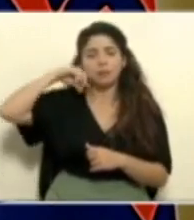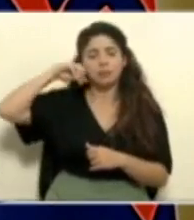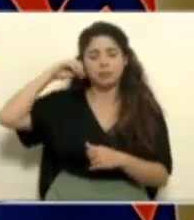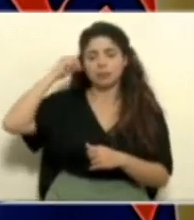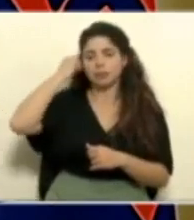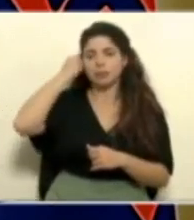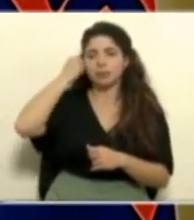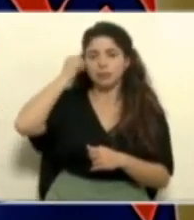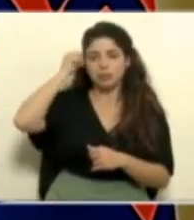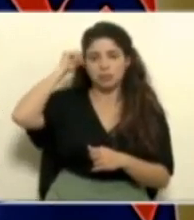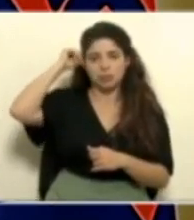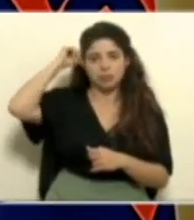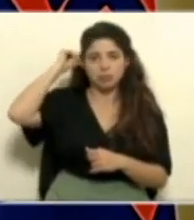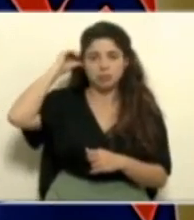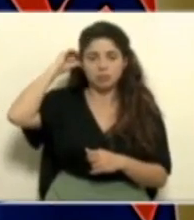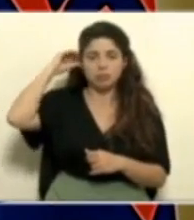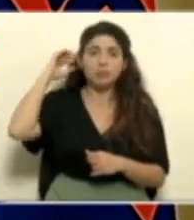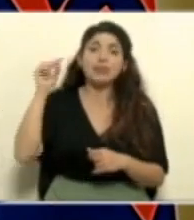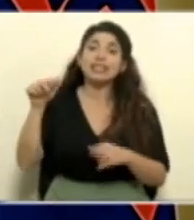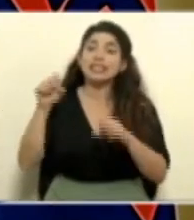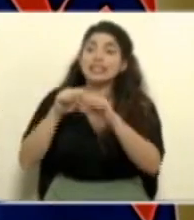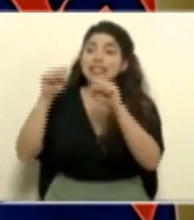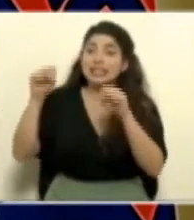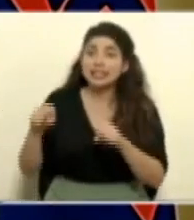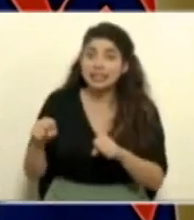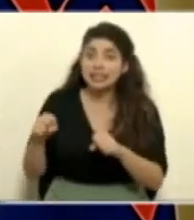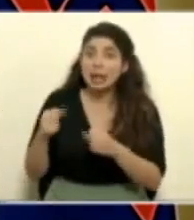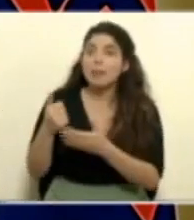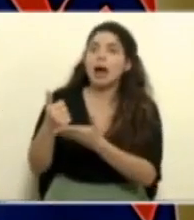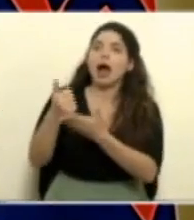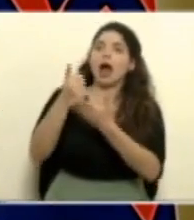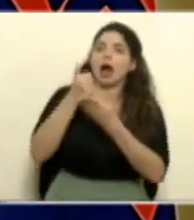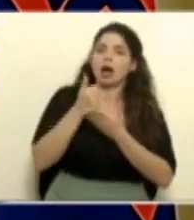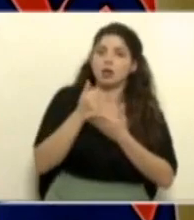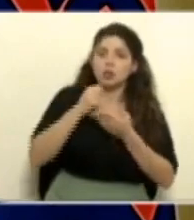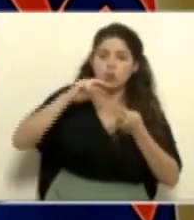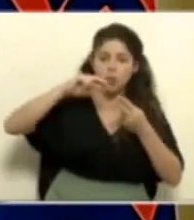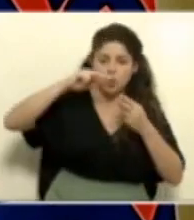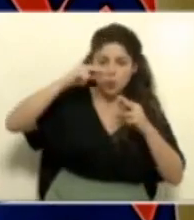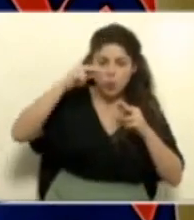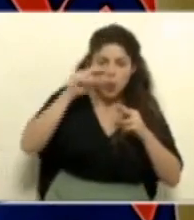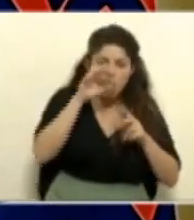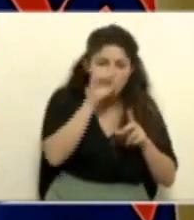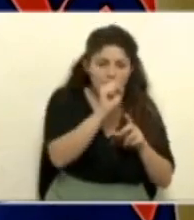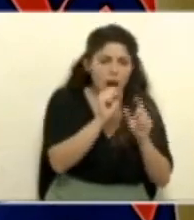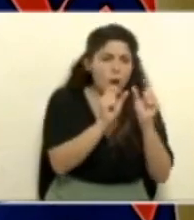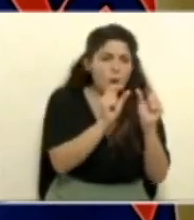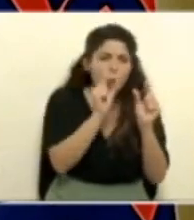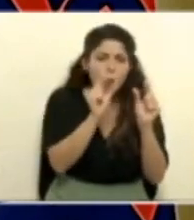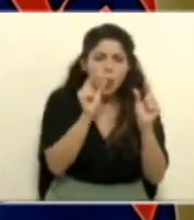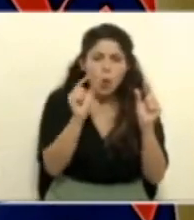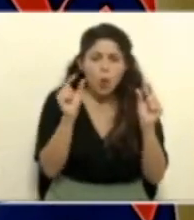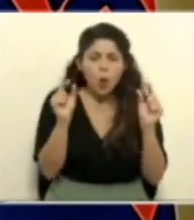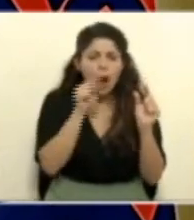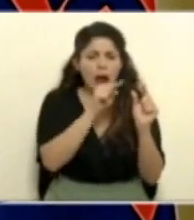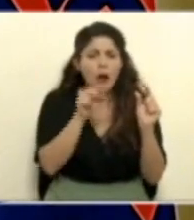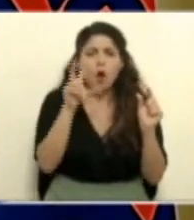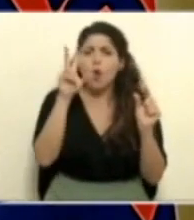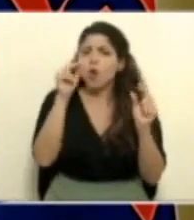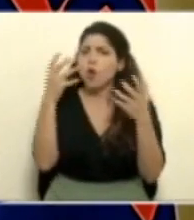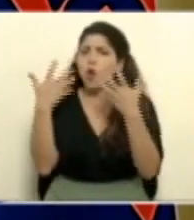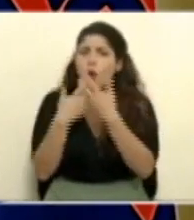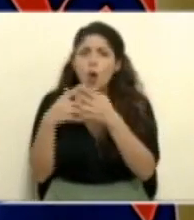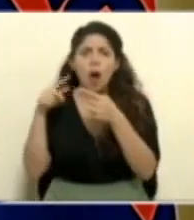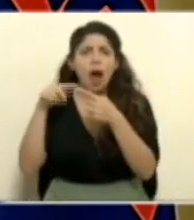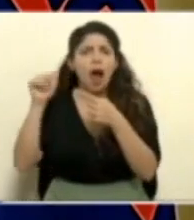tamizaje molecular, nosotros podemos dirigir los esfuerzos de secuenciación hacia aquellas muestras que no son alfa, beta o gamma para tratar